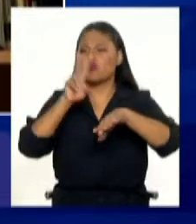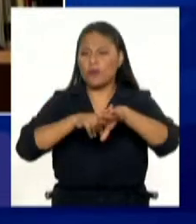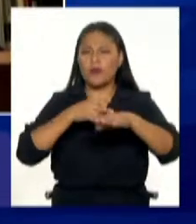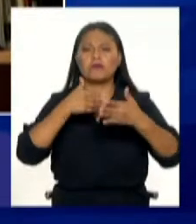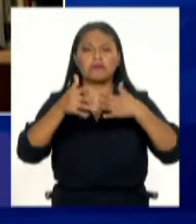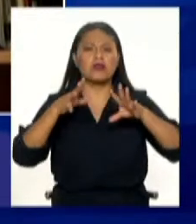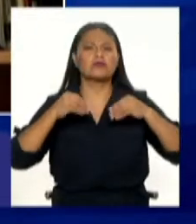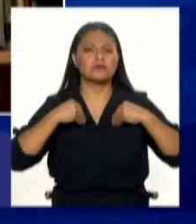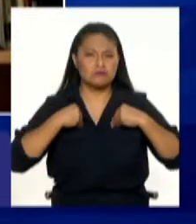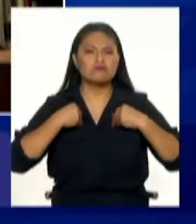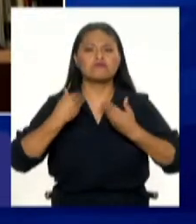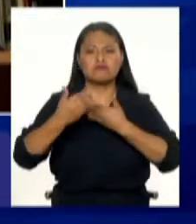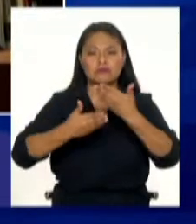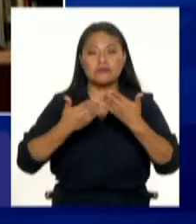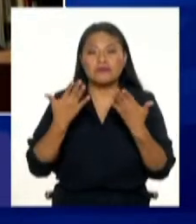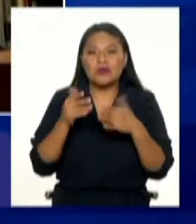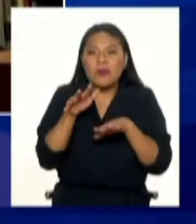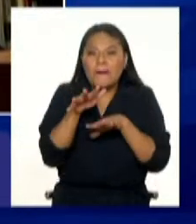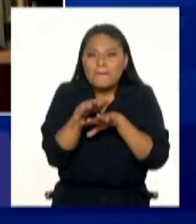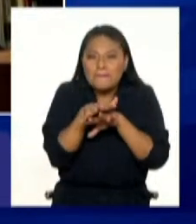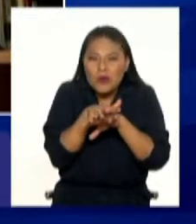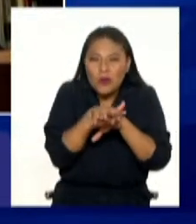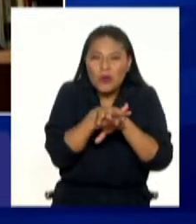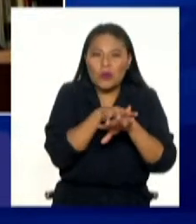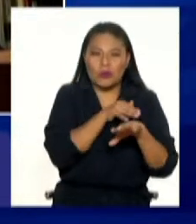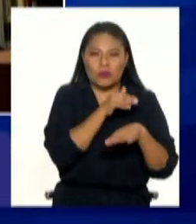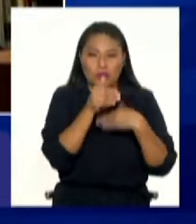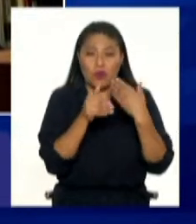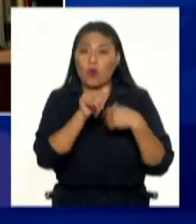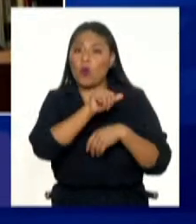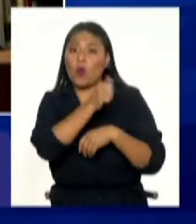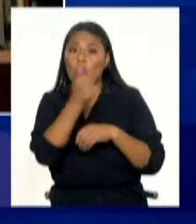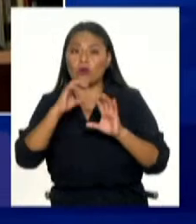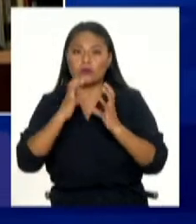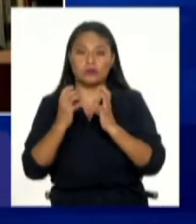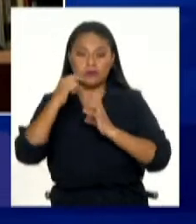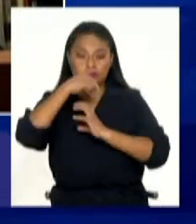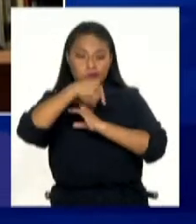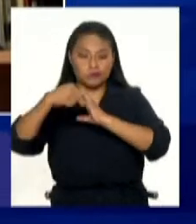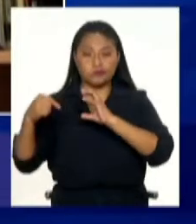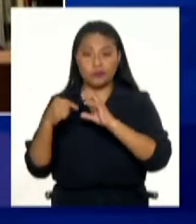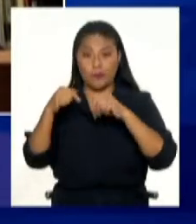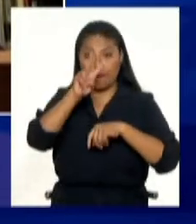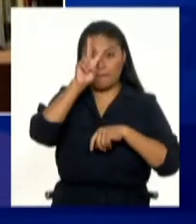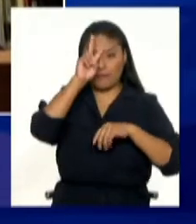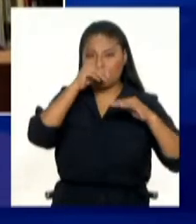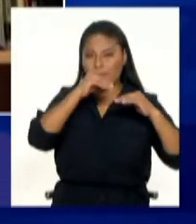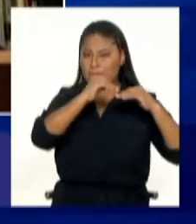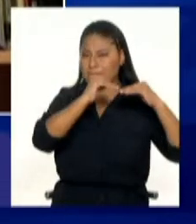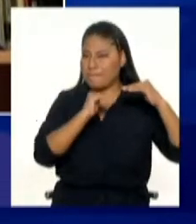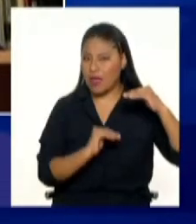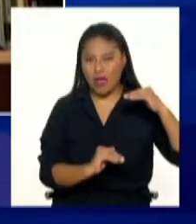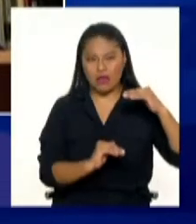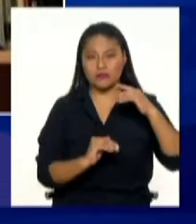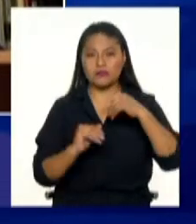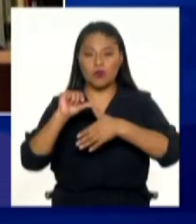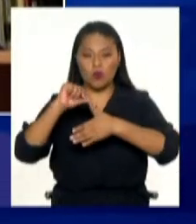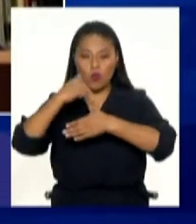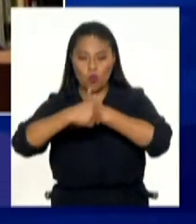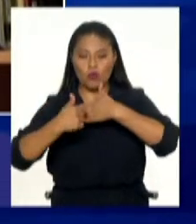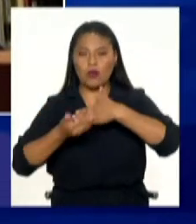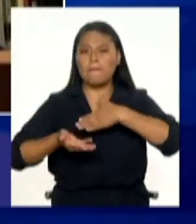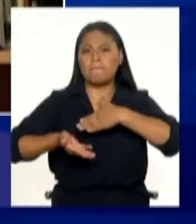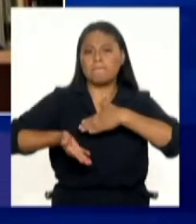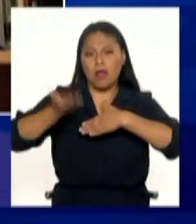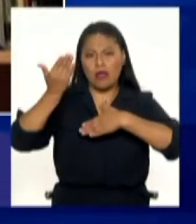todavía es muy lento el proceso y en comparación con otros países estamos mucho más rezagados, ¿no? En América Latina ya hay